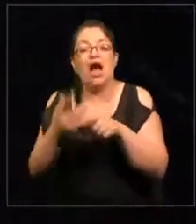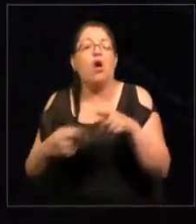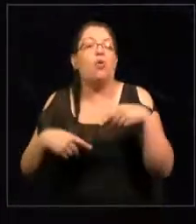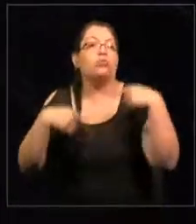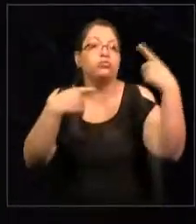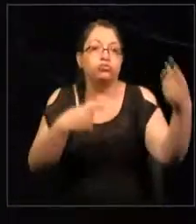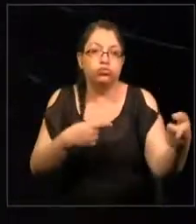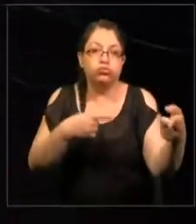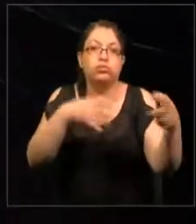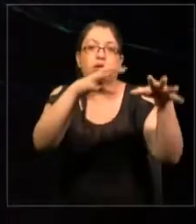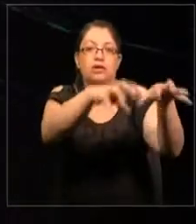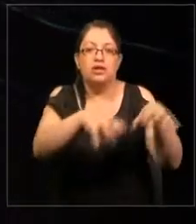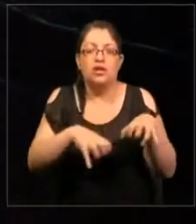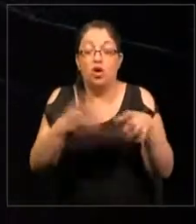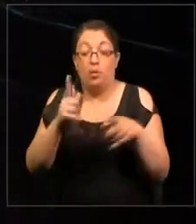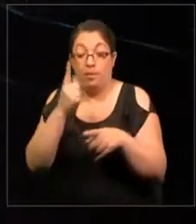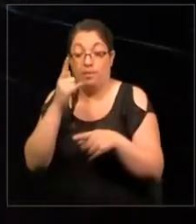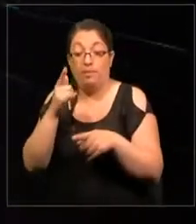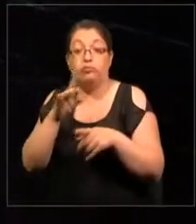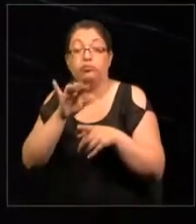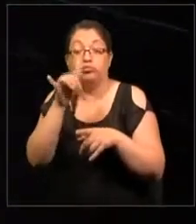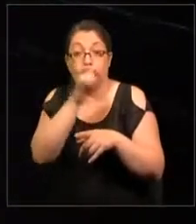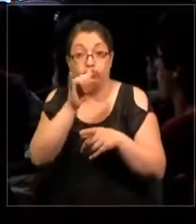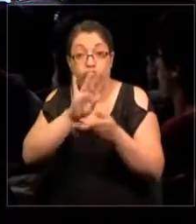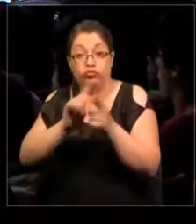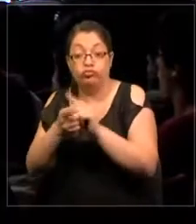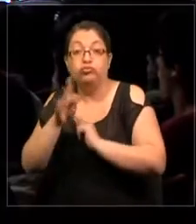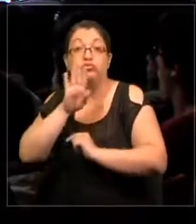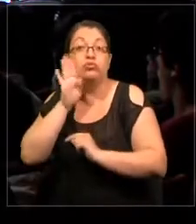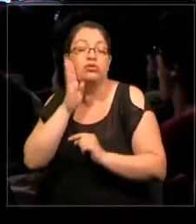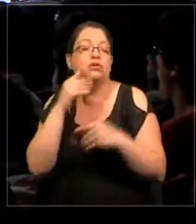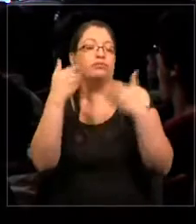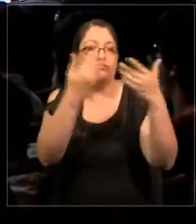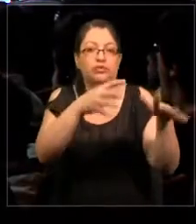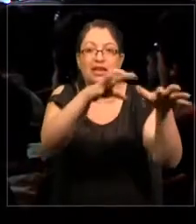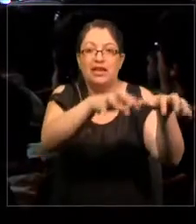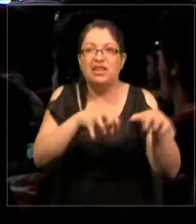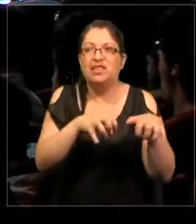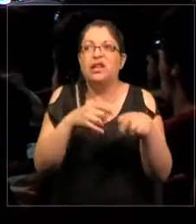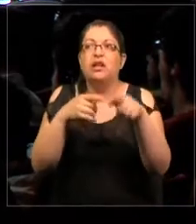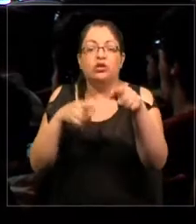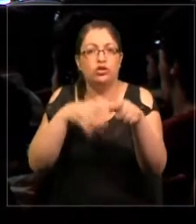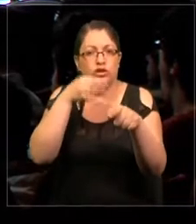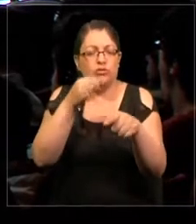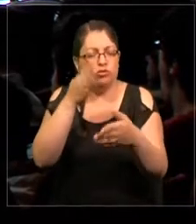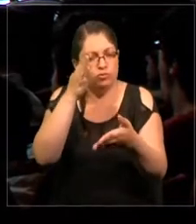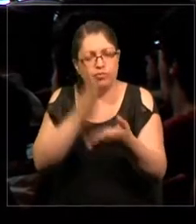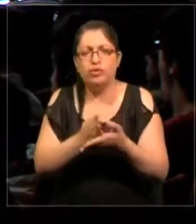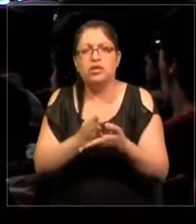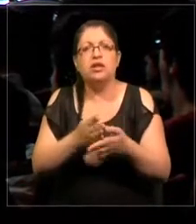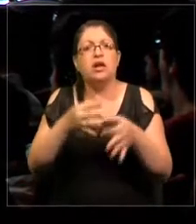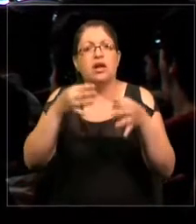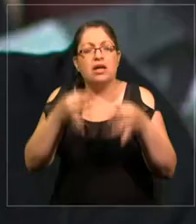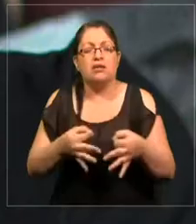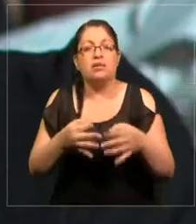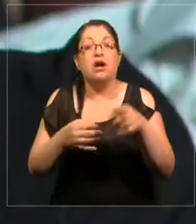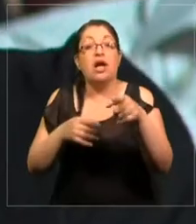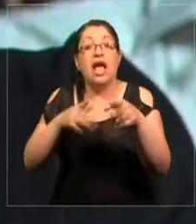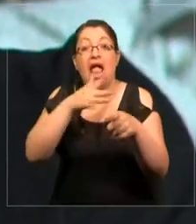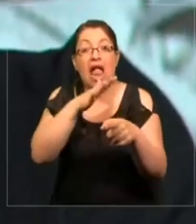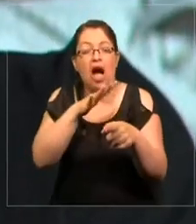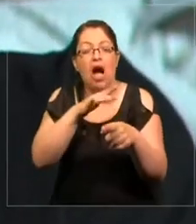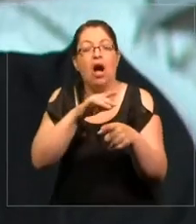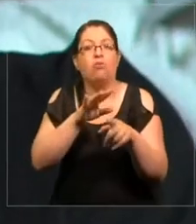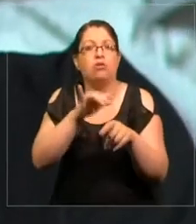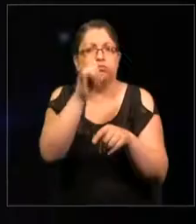Tenemos regulaciones muy estrictas diciendo que el agua a ser tratada tiene que ser de